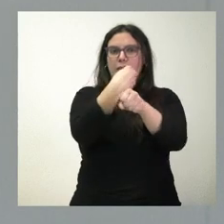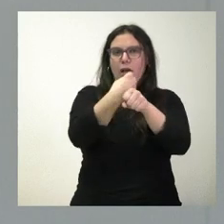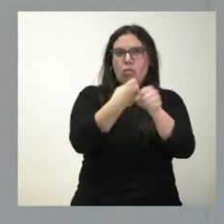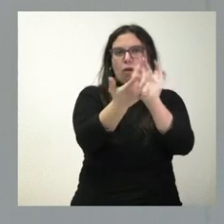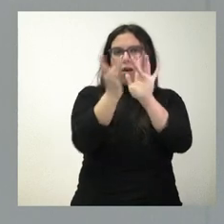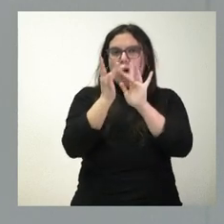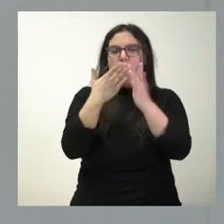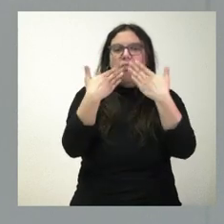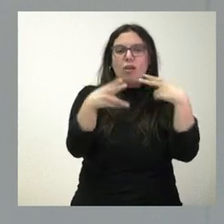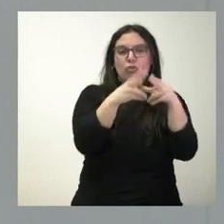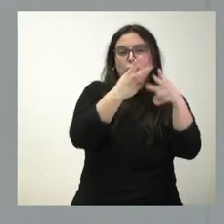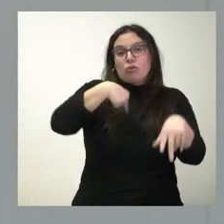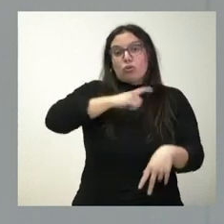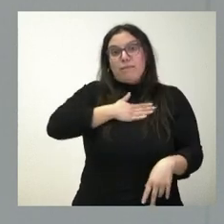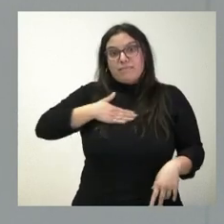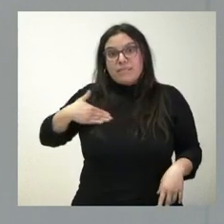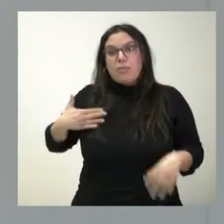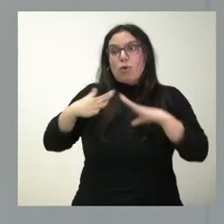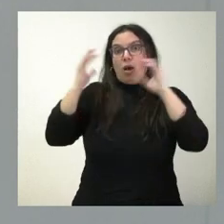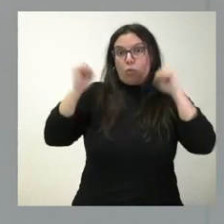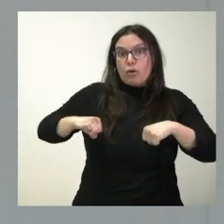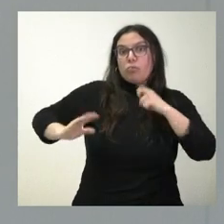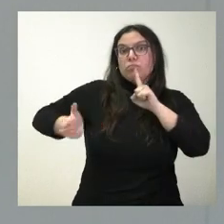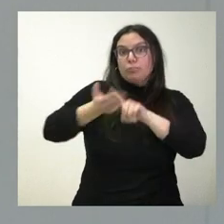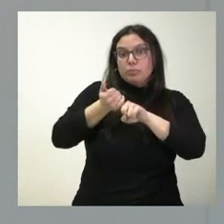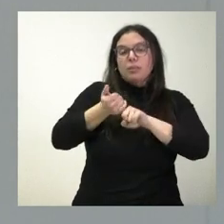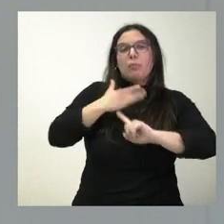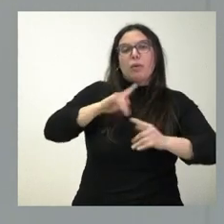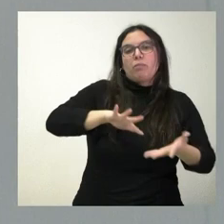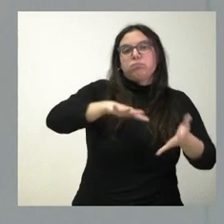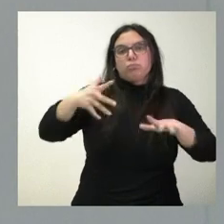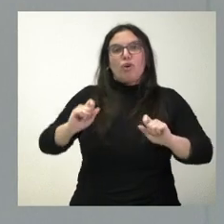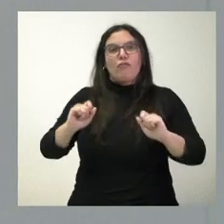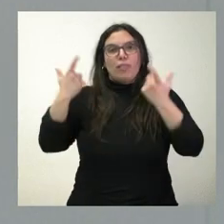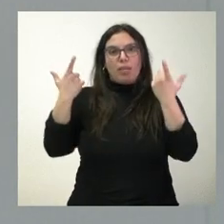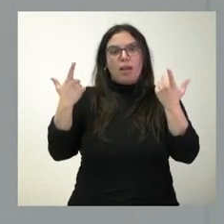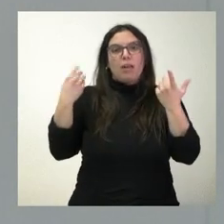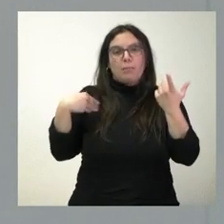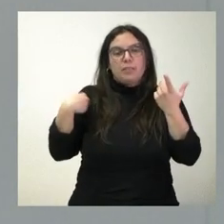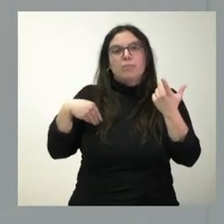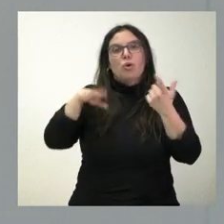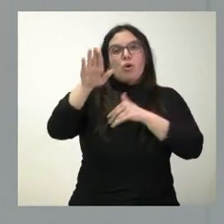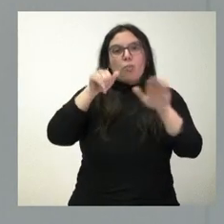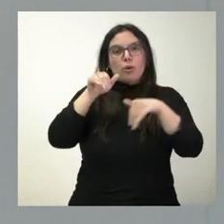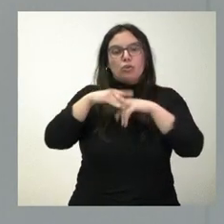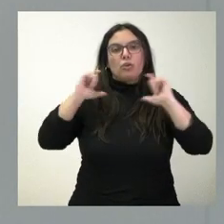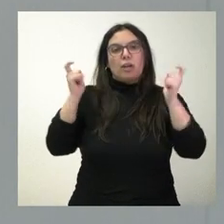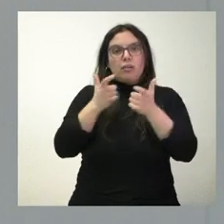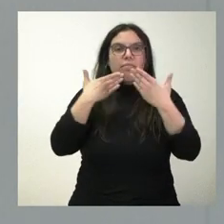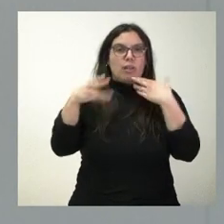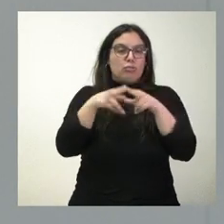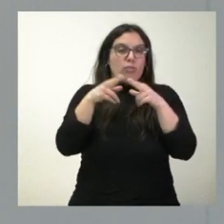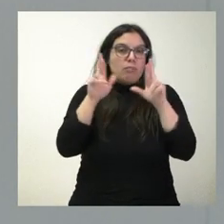Nuestro deseo es intentar llegar a acuerdos y que esos acuerdos los podamos formalizar en el seno de esa convocatoria del Consejo del Diálogo Social.